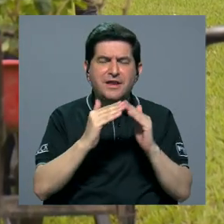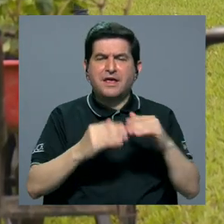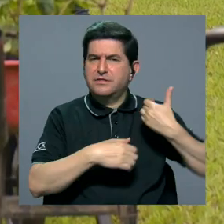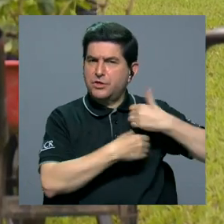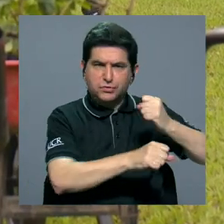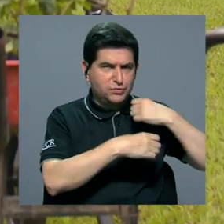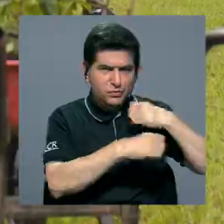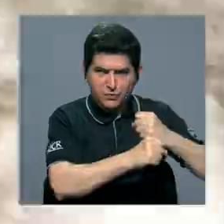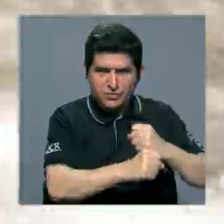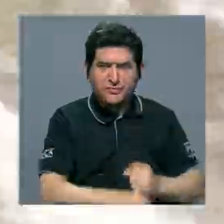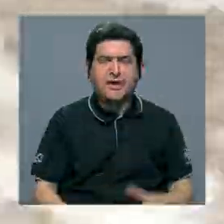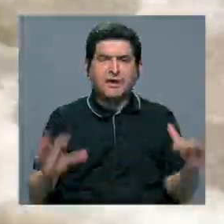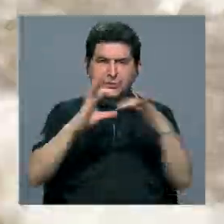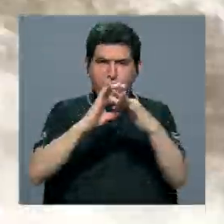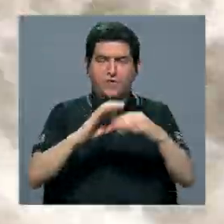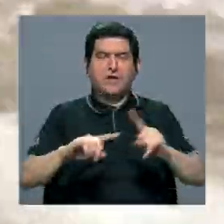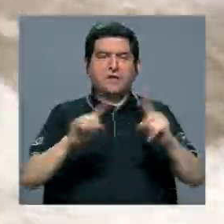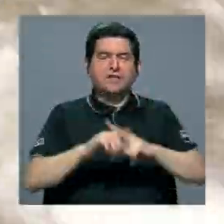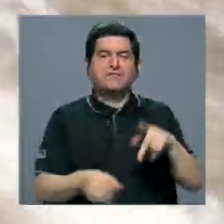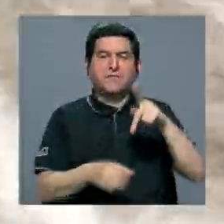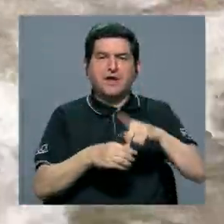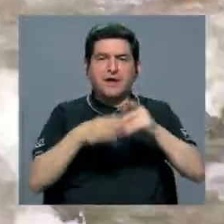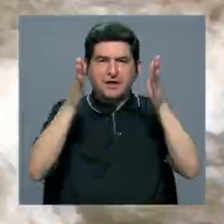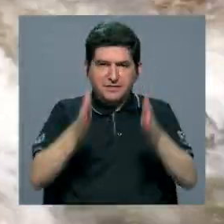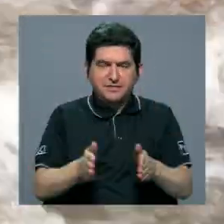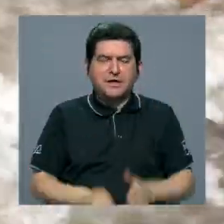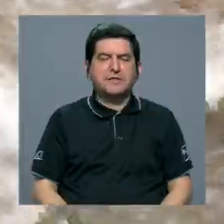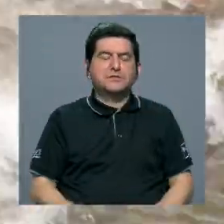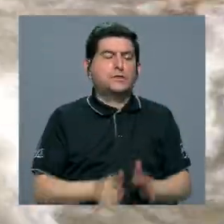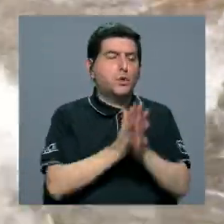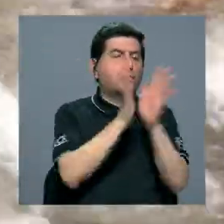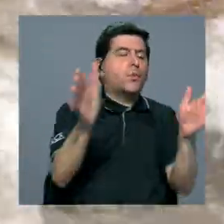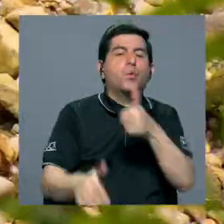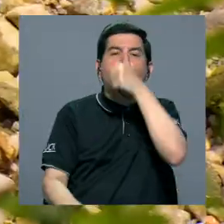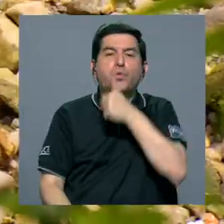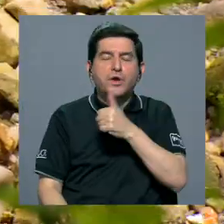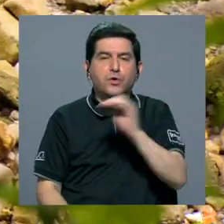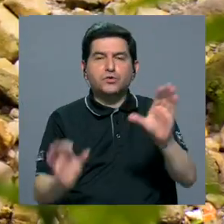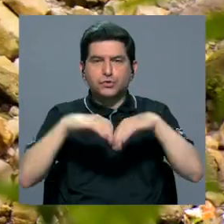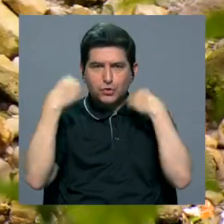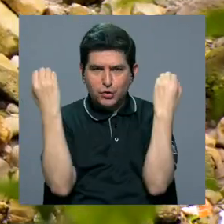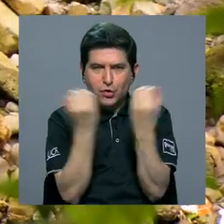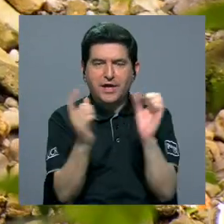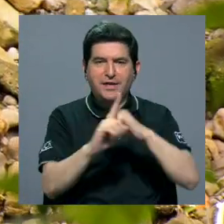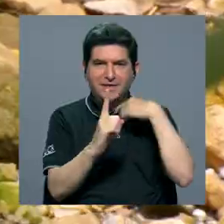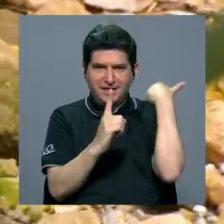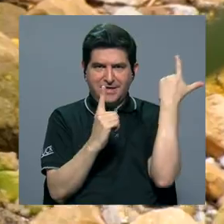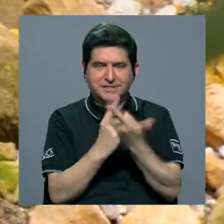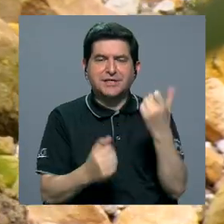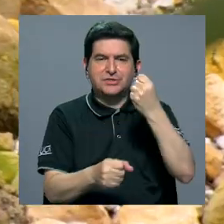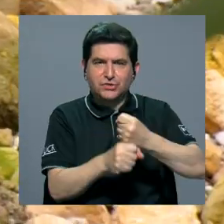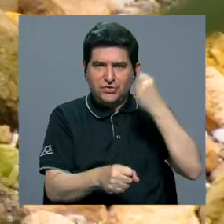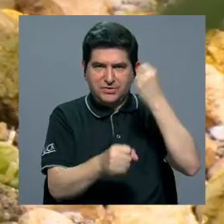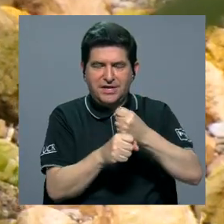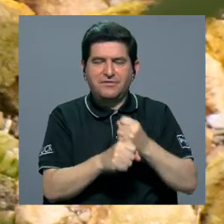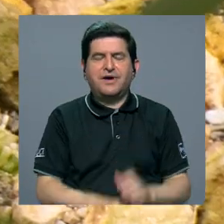diversas ciudades y municipios, así como a diversos actores públicos y privados, y a organizaciones sociales que